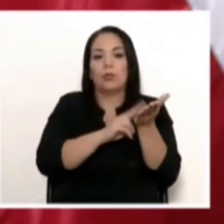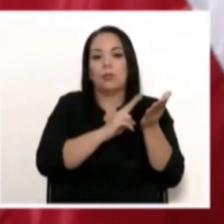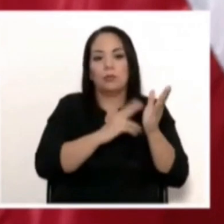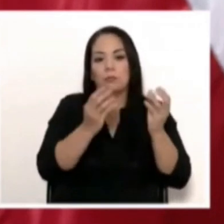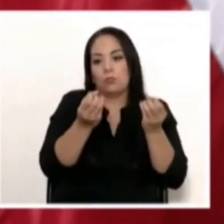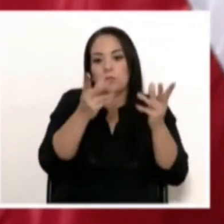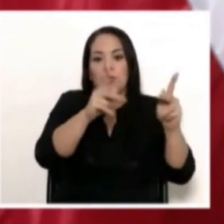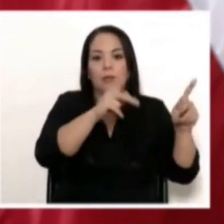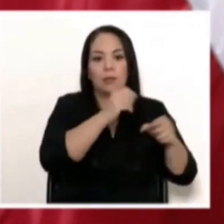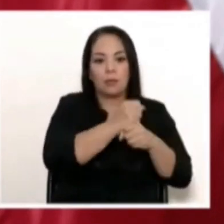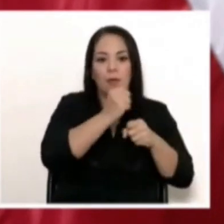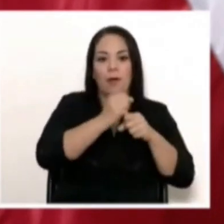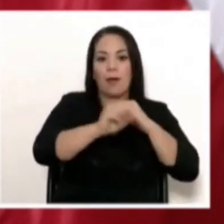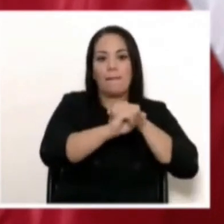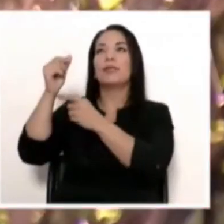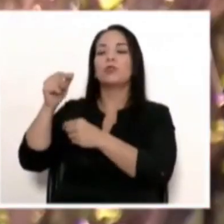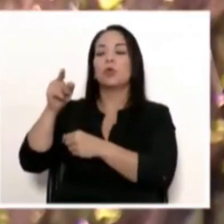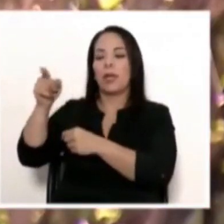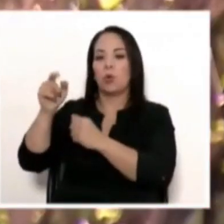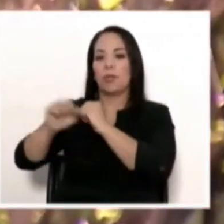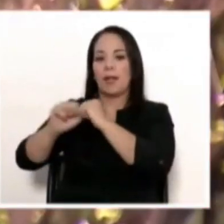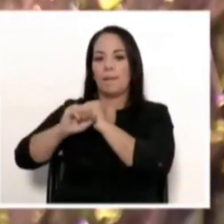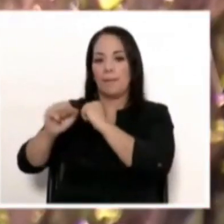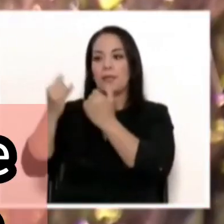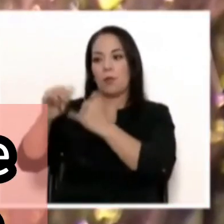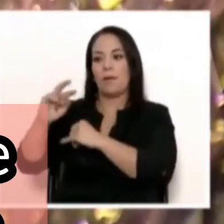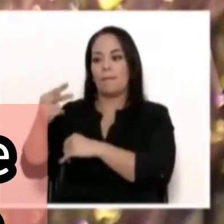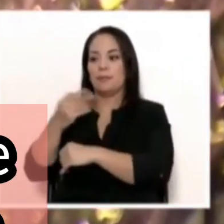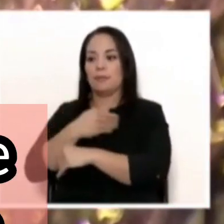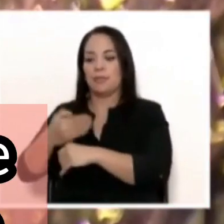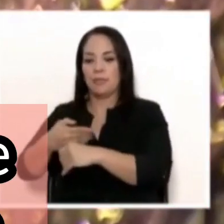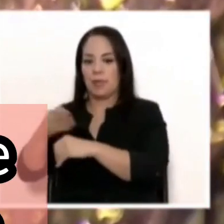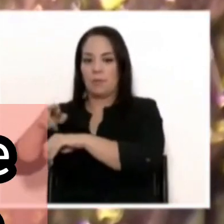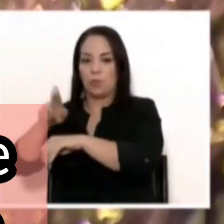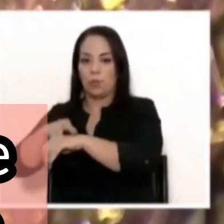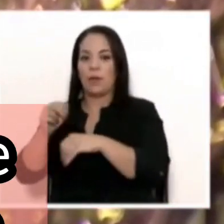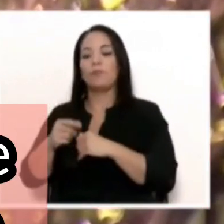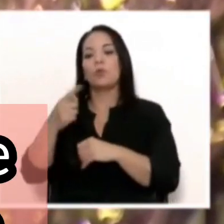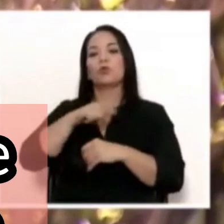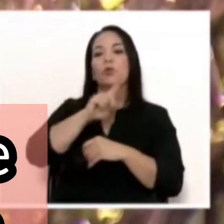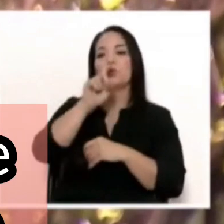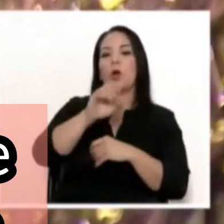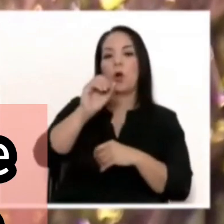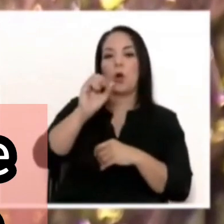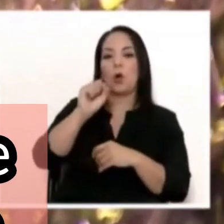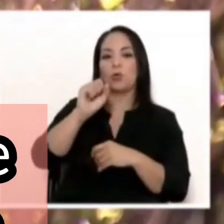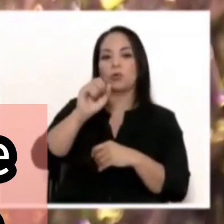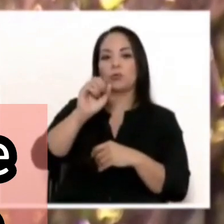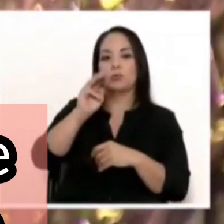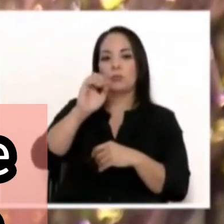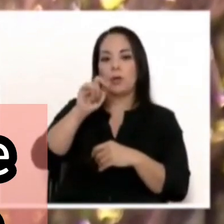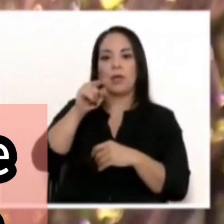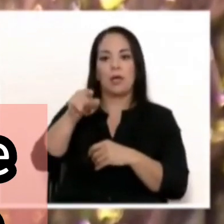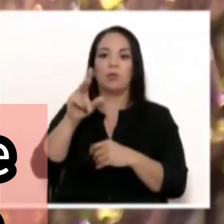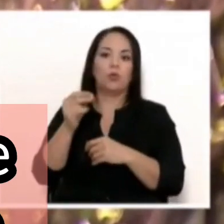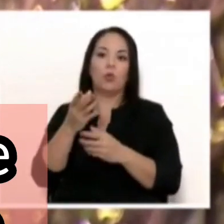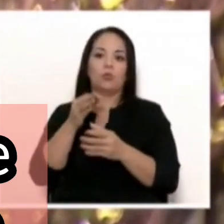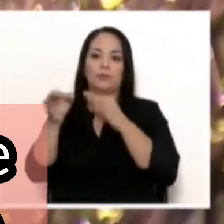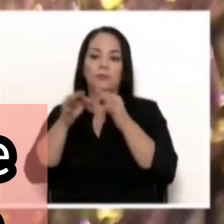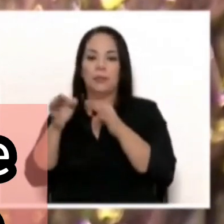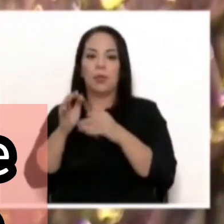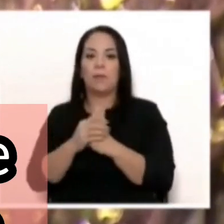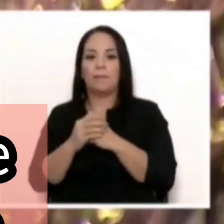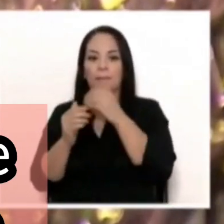cantidad de gente que trabaja en una campaña. Nosotros le consultamos a Osman, pues por esos servicios él no se rehusó a explicar y pues